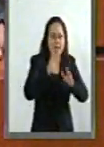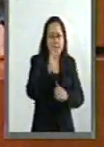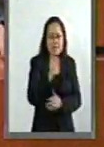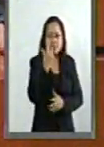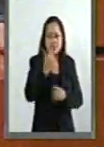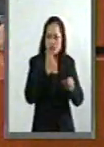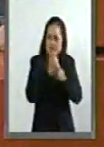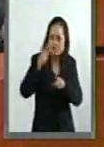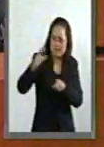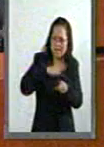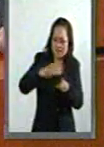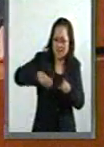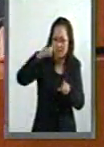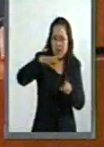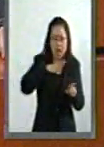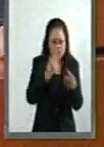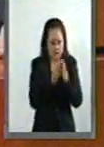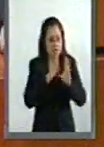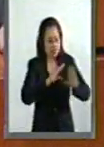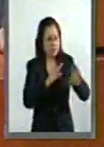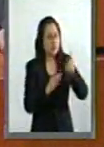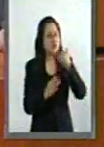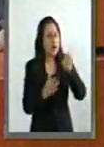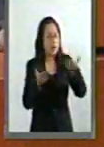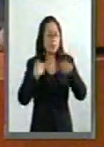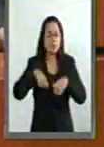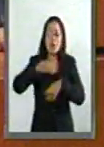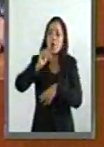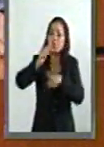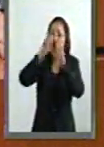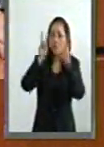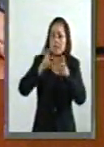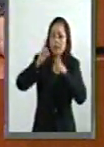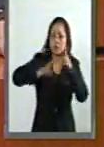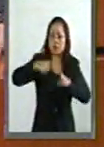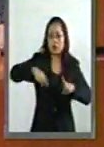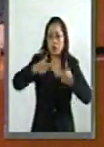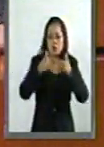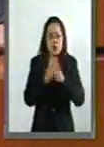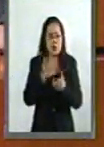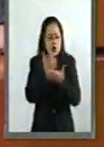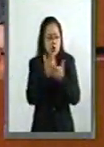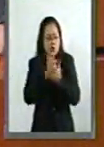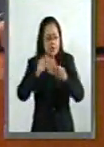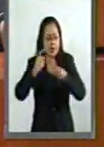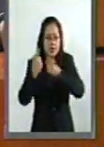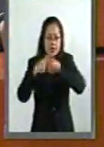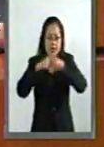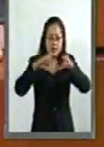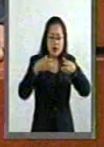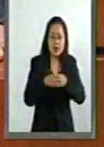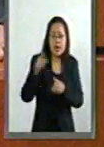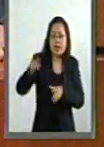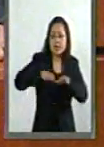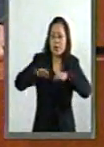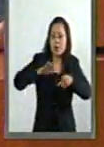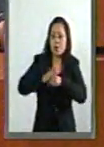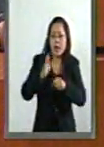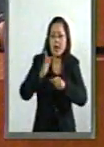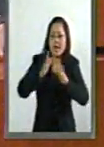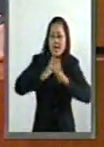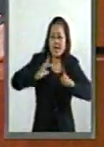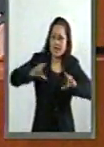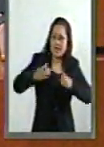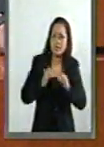años que tenía. Y tercero, uno de los temas que quedan en duda, el grupo de economistas y asociados, ella se desempeñó como gerente